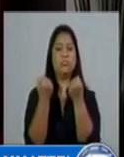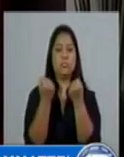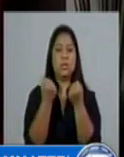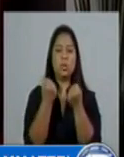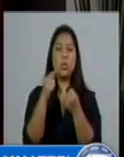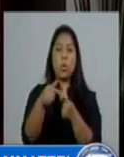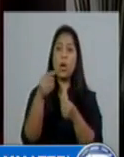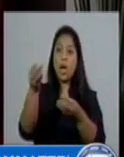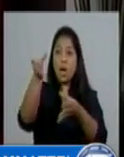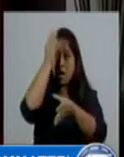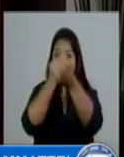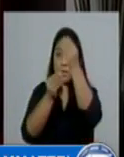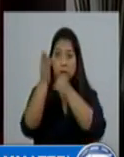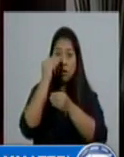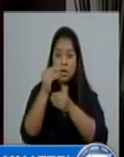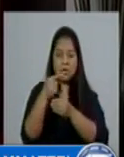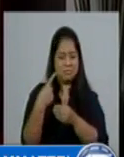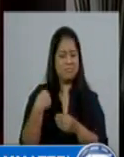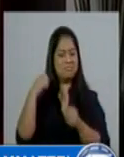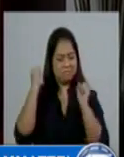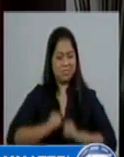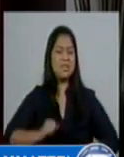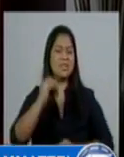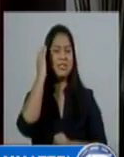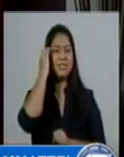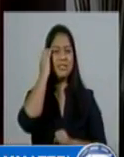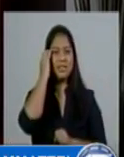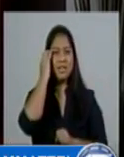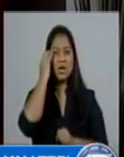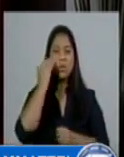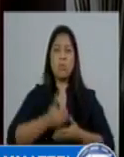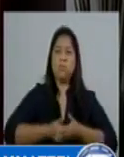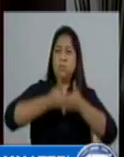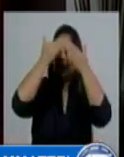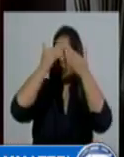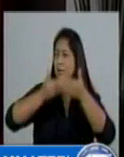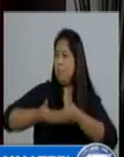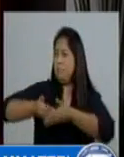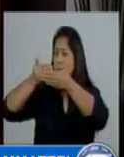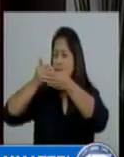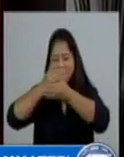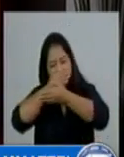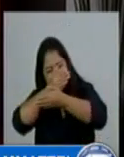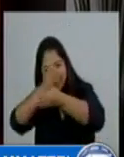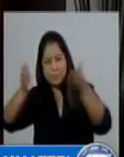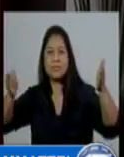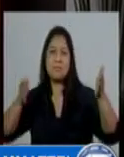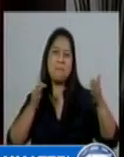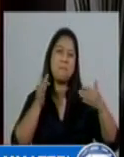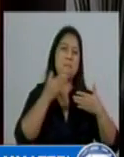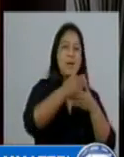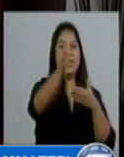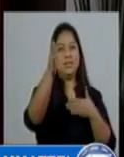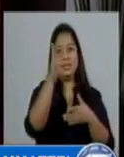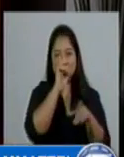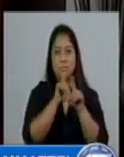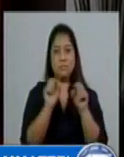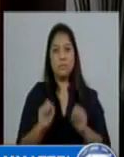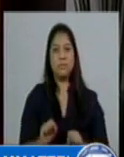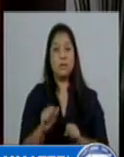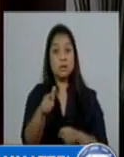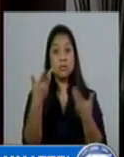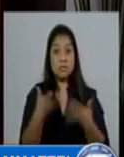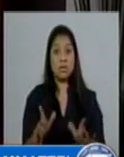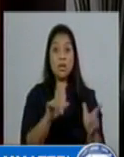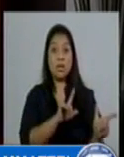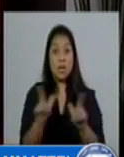cada elección somos más capaces. Con cada obstáculo llegamos más lejos. Estamos listos para dar